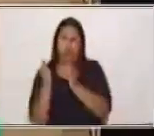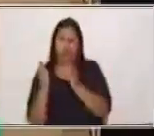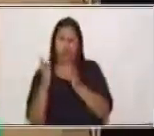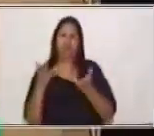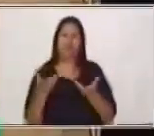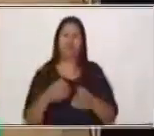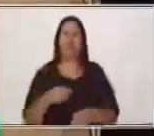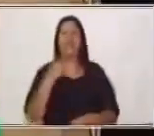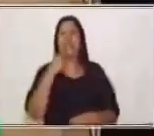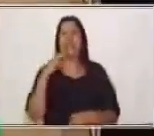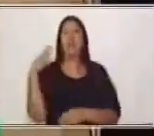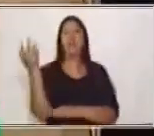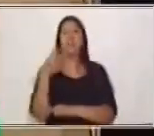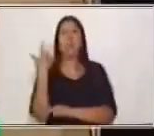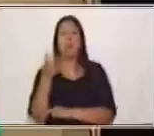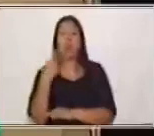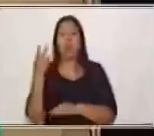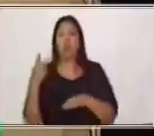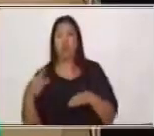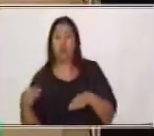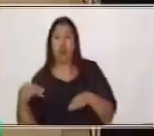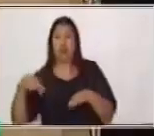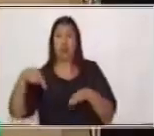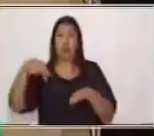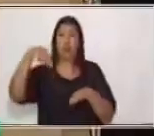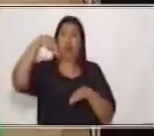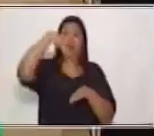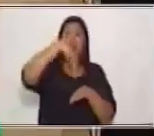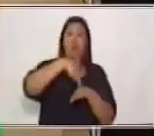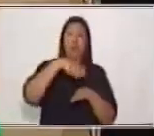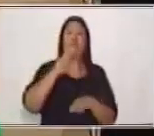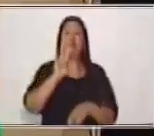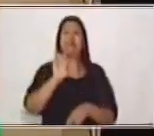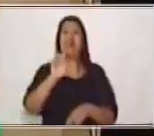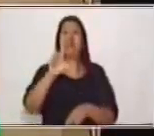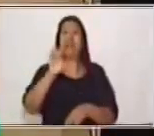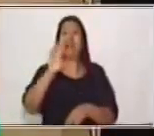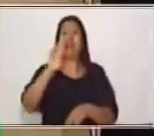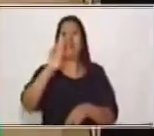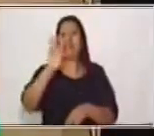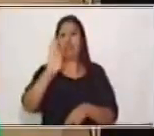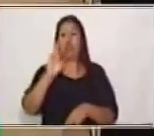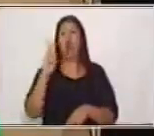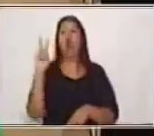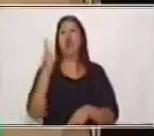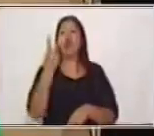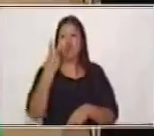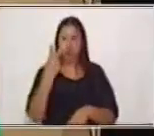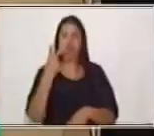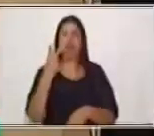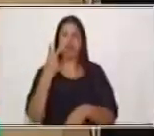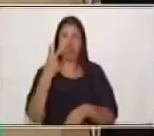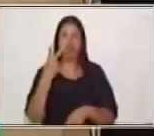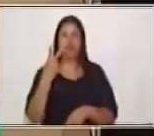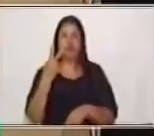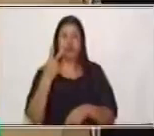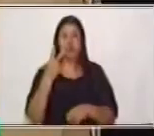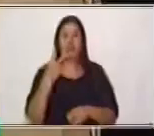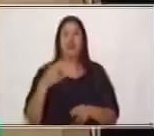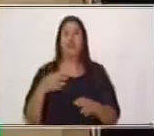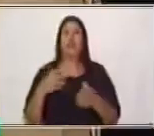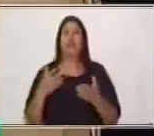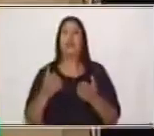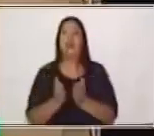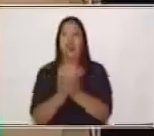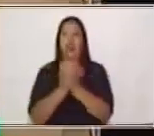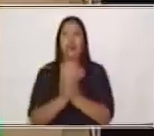bomberos abordaron un... Belero. ¿Verdad? Los dos son medios de transporte marítimo, solo que uno es barco y el otro